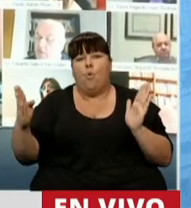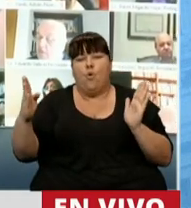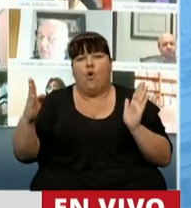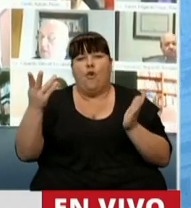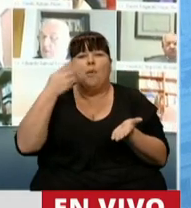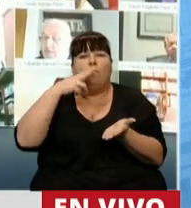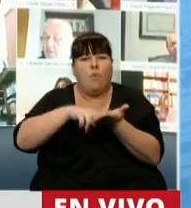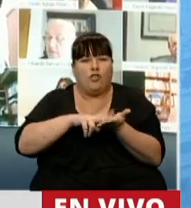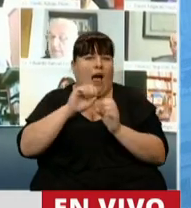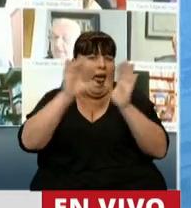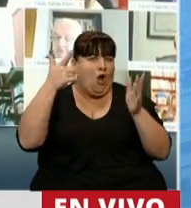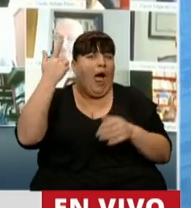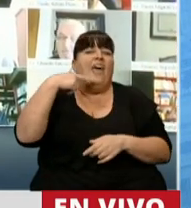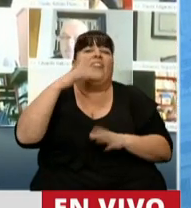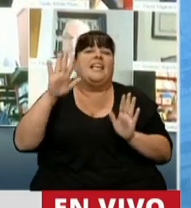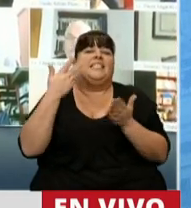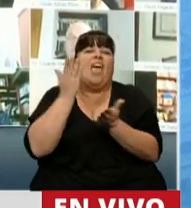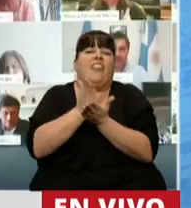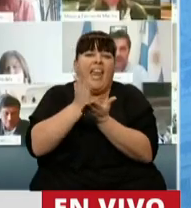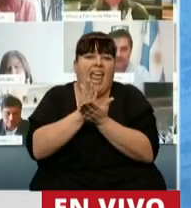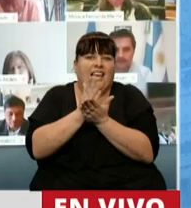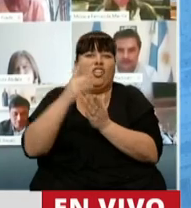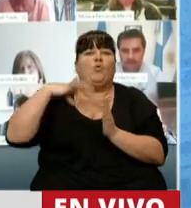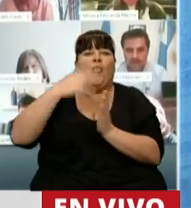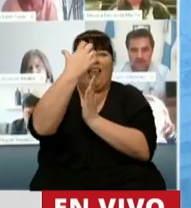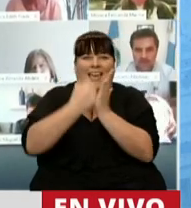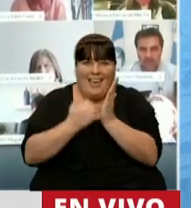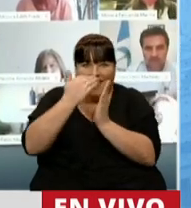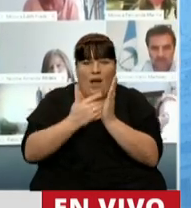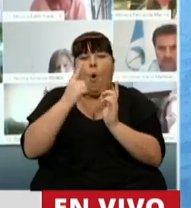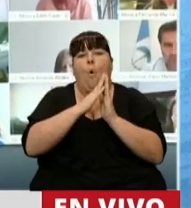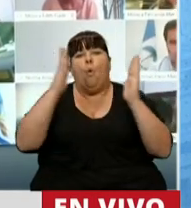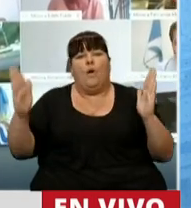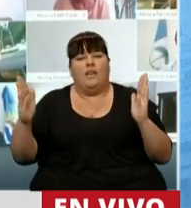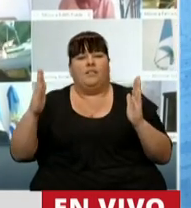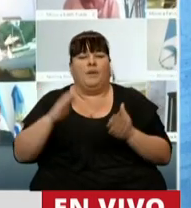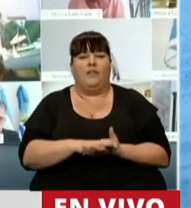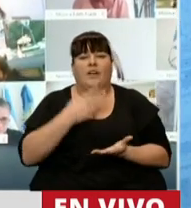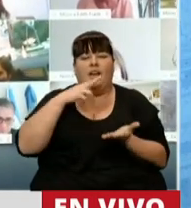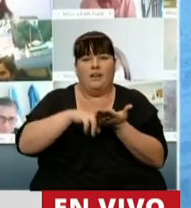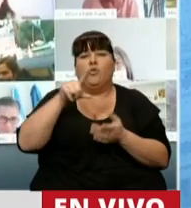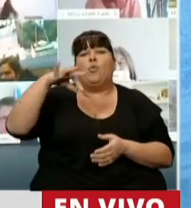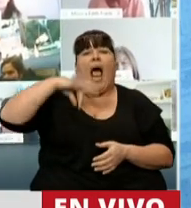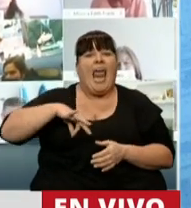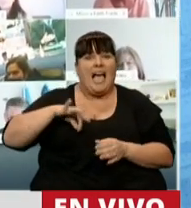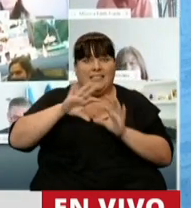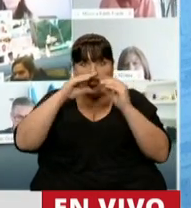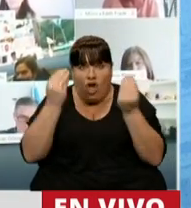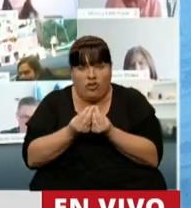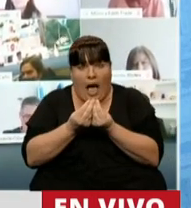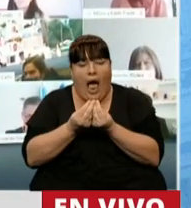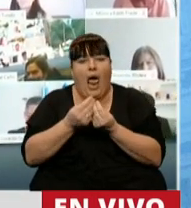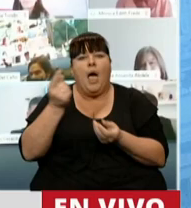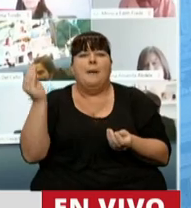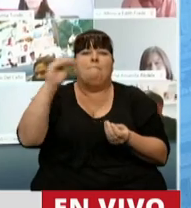porque no lo aclaraba decía tendrán derecho a deducir de sus ganancias netas por un periodo fiscal de sus ganancias netas un